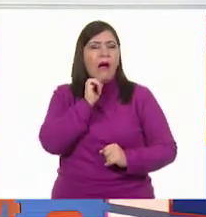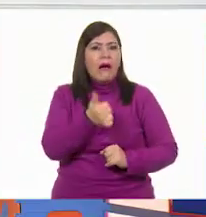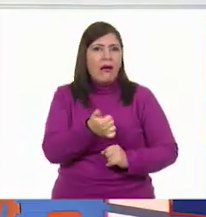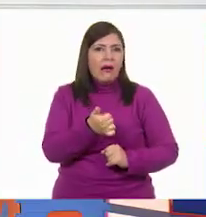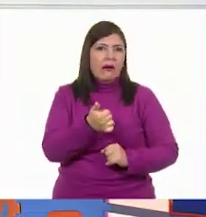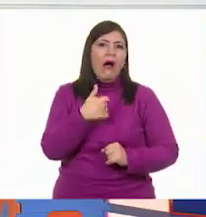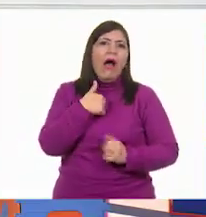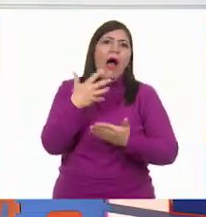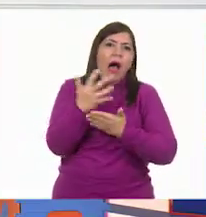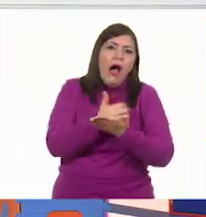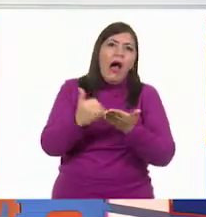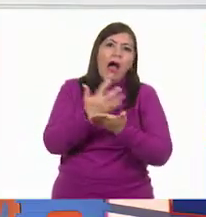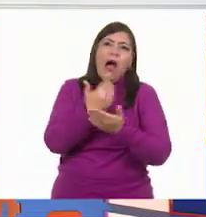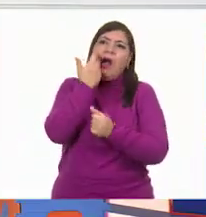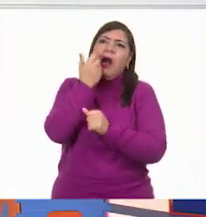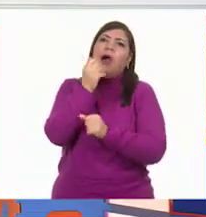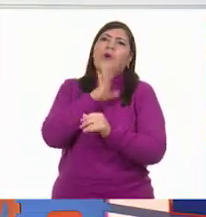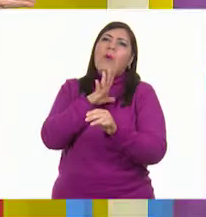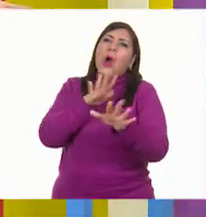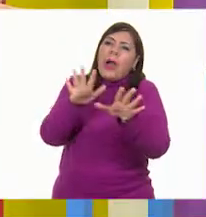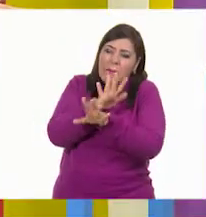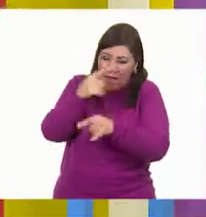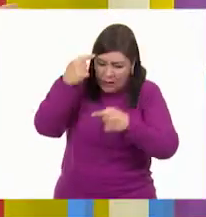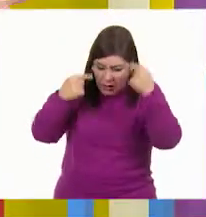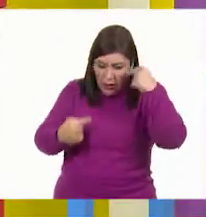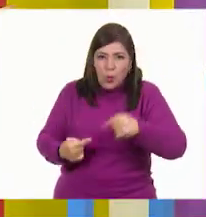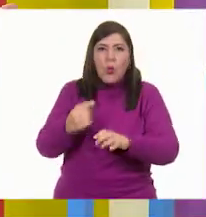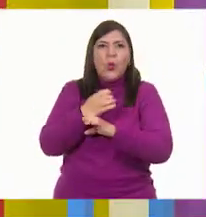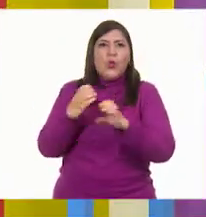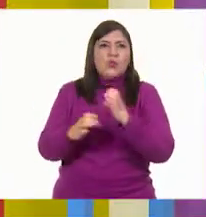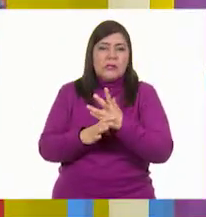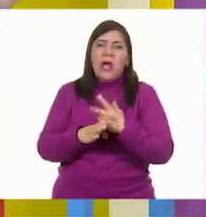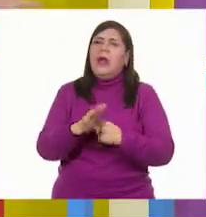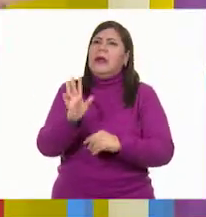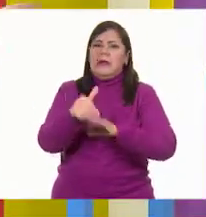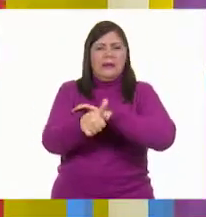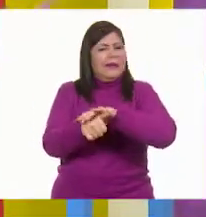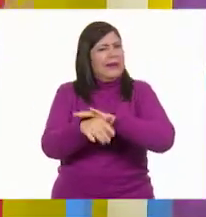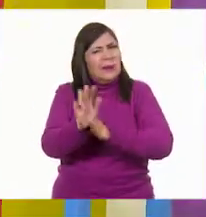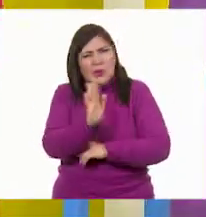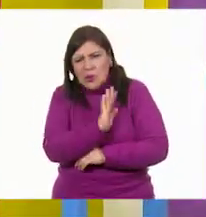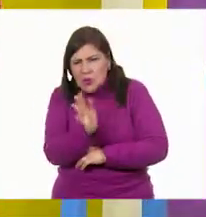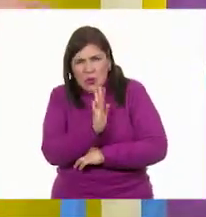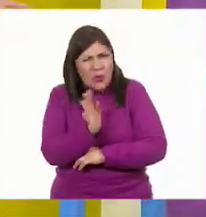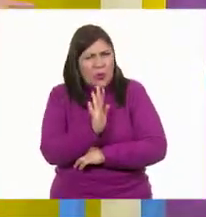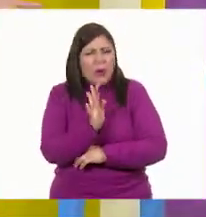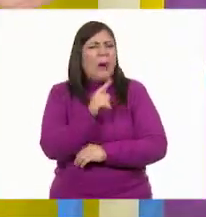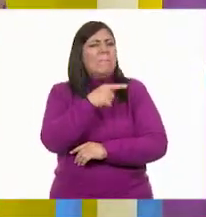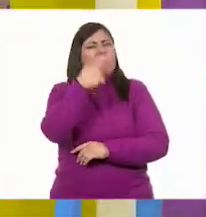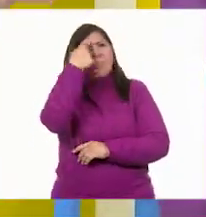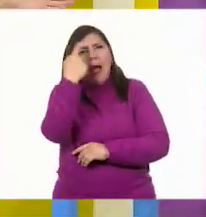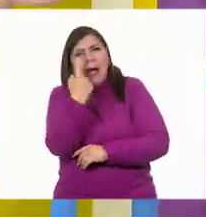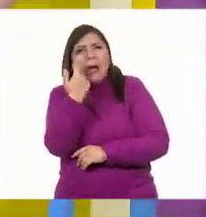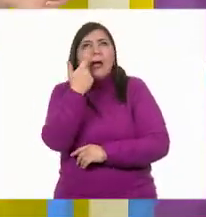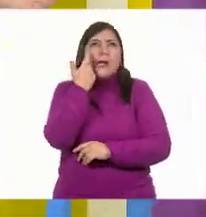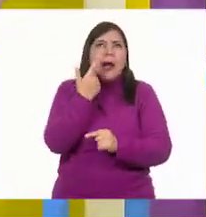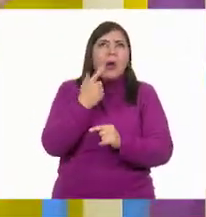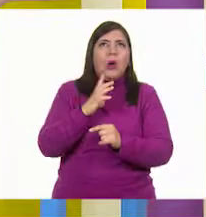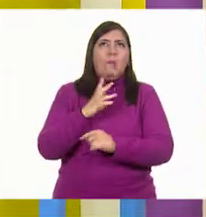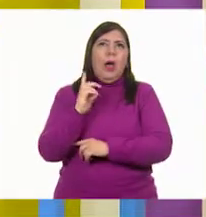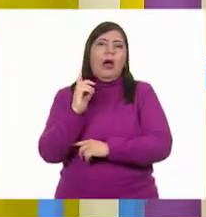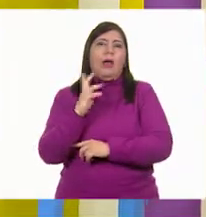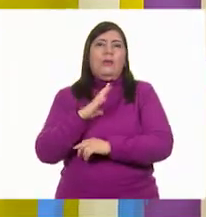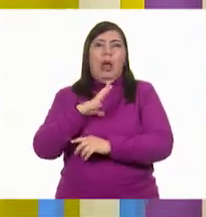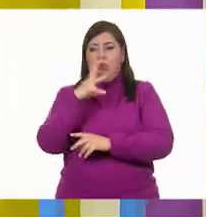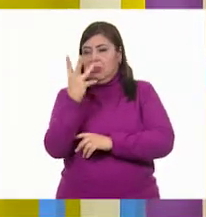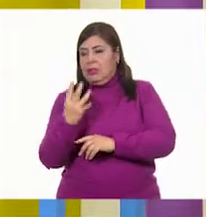¿verdad? Porque ¿por qué se quería cambiar? Exactamente. Entonces la tortuga le decía, no, conejo, ¿para qué quieres una cola de